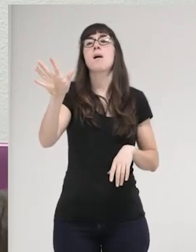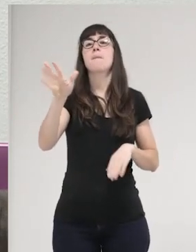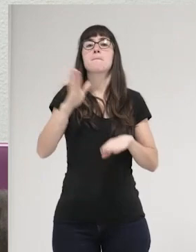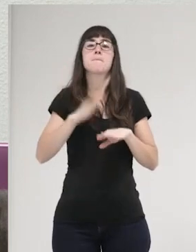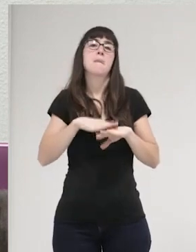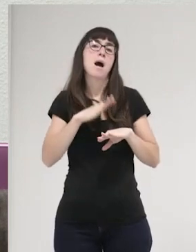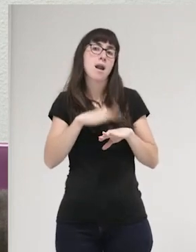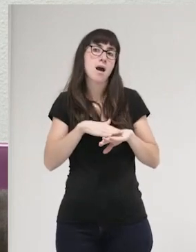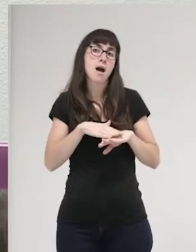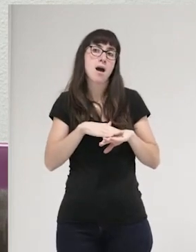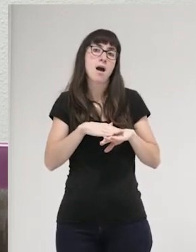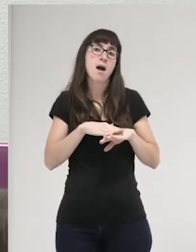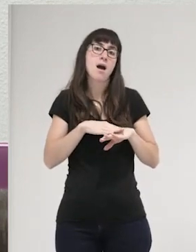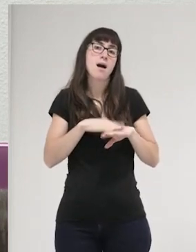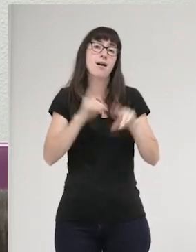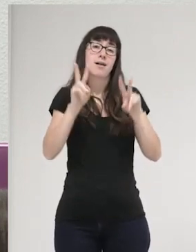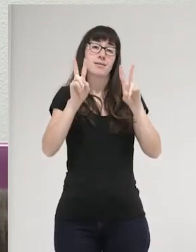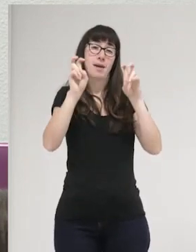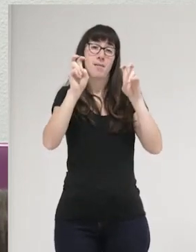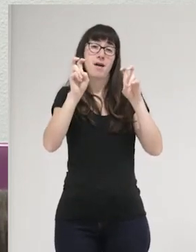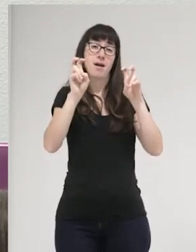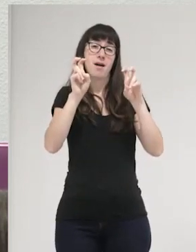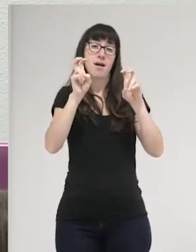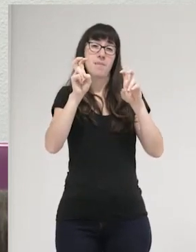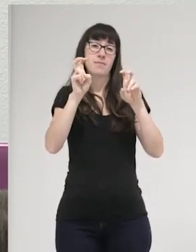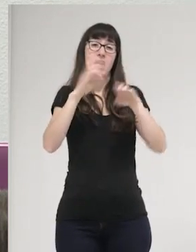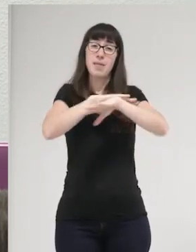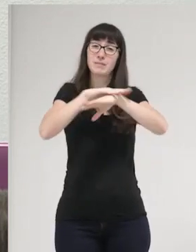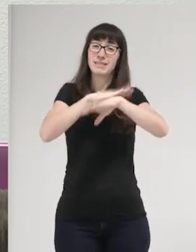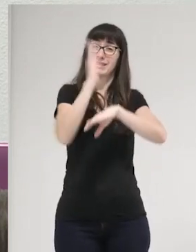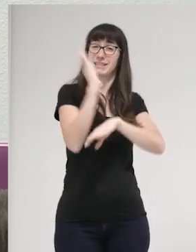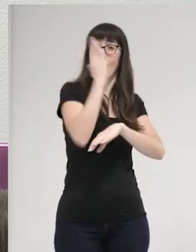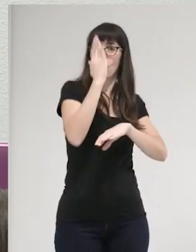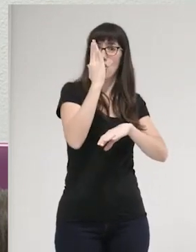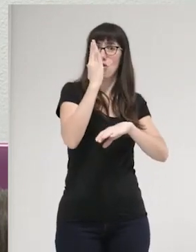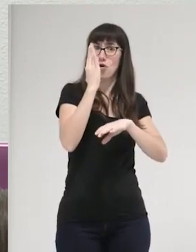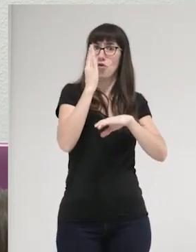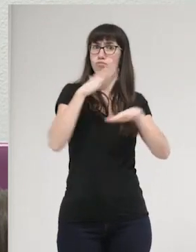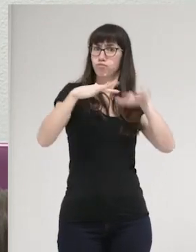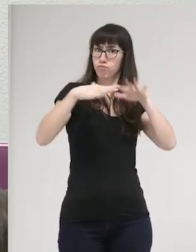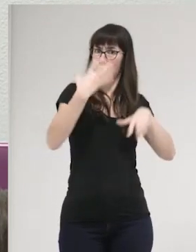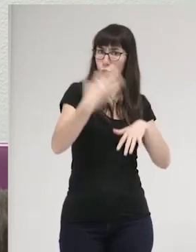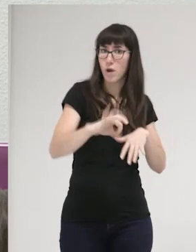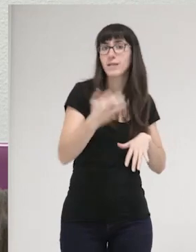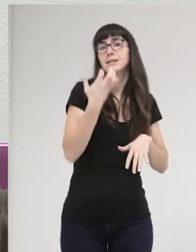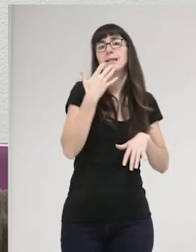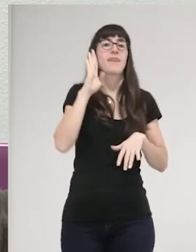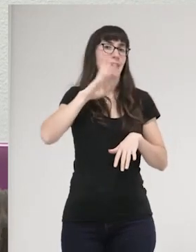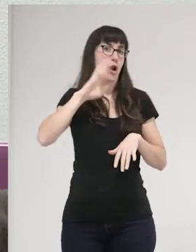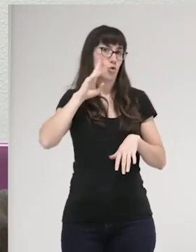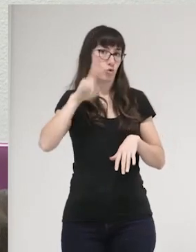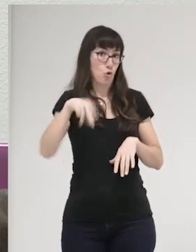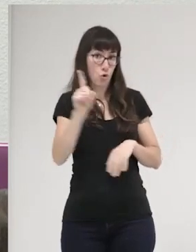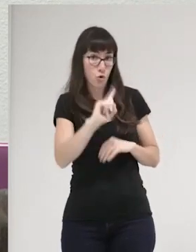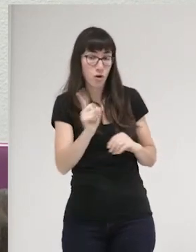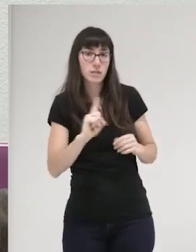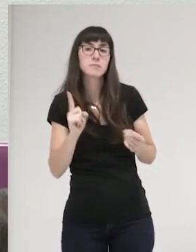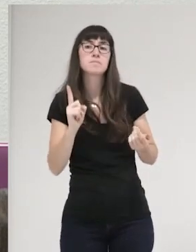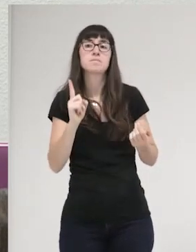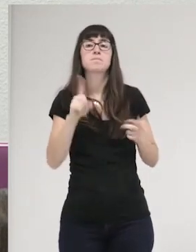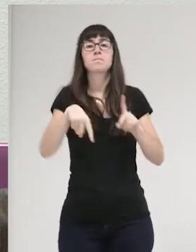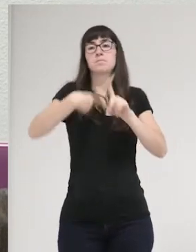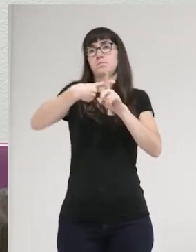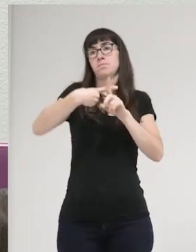activar todo el tema de las sanciones administrativas en casos en los que no sea delito, aparte,